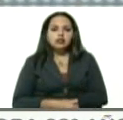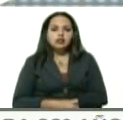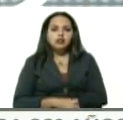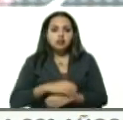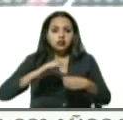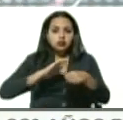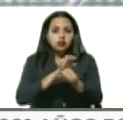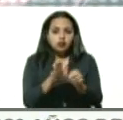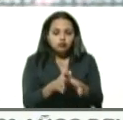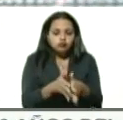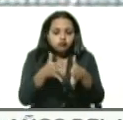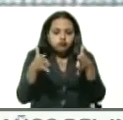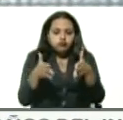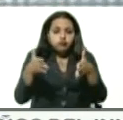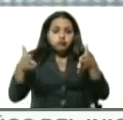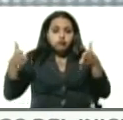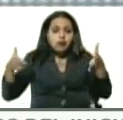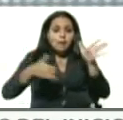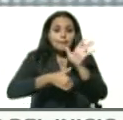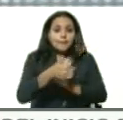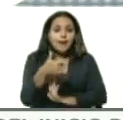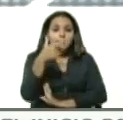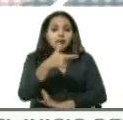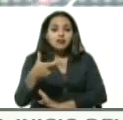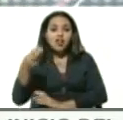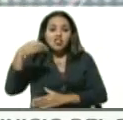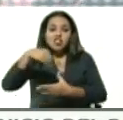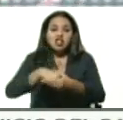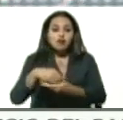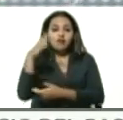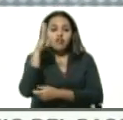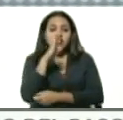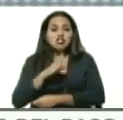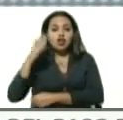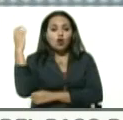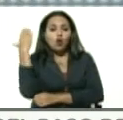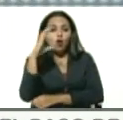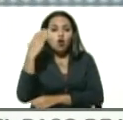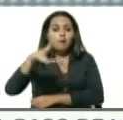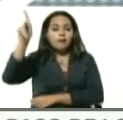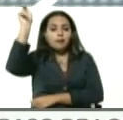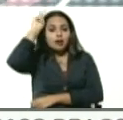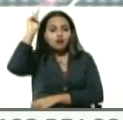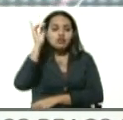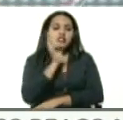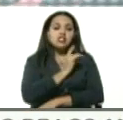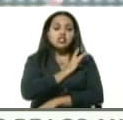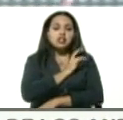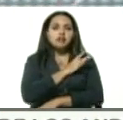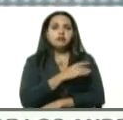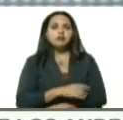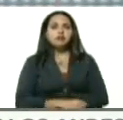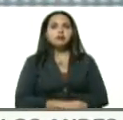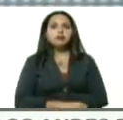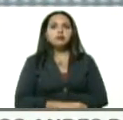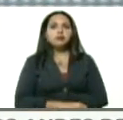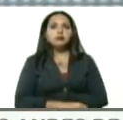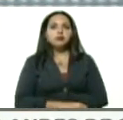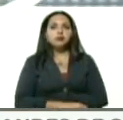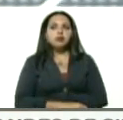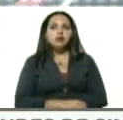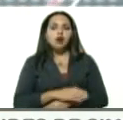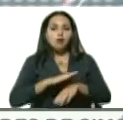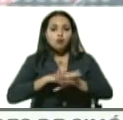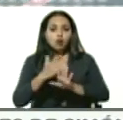crece de manera exponencial en estos países, en Colombia, en Brasil, en Perú, en Chile. Por el